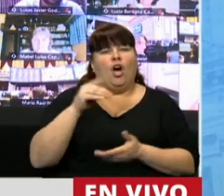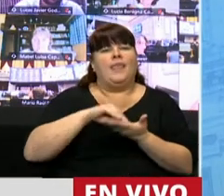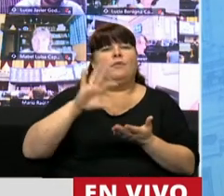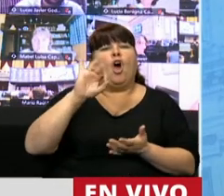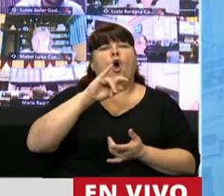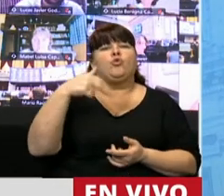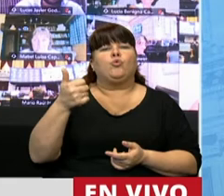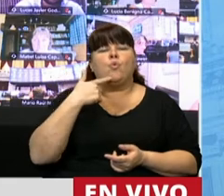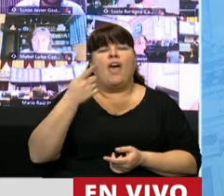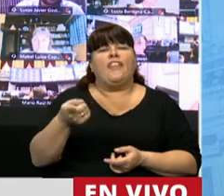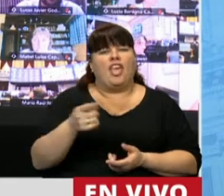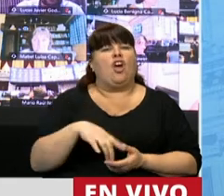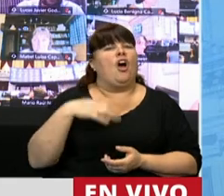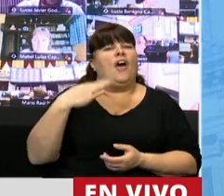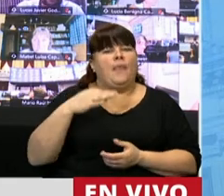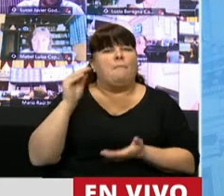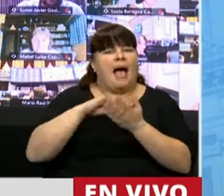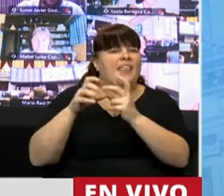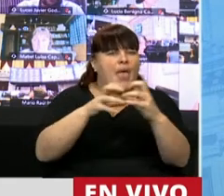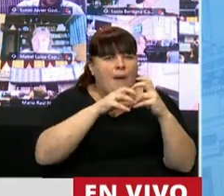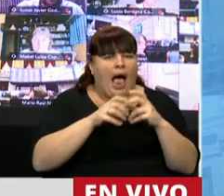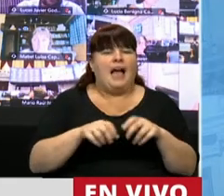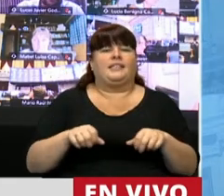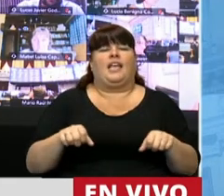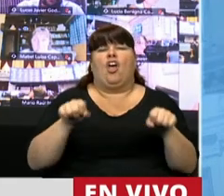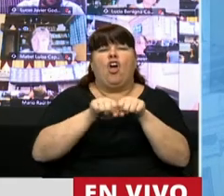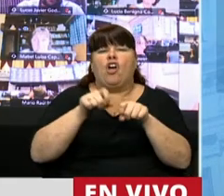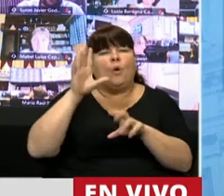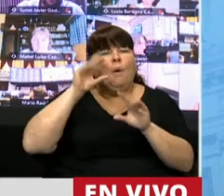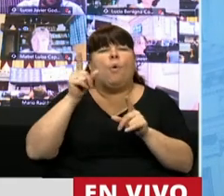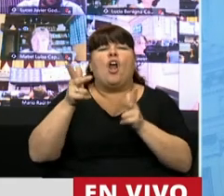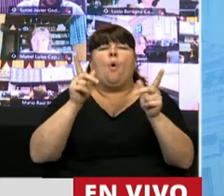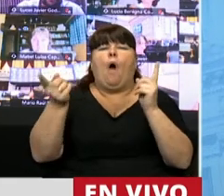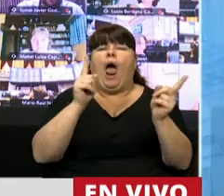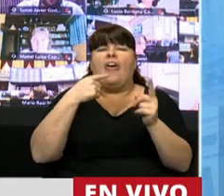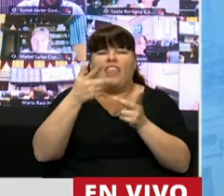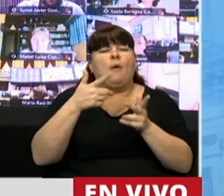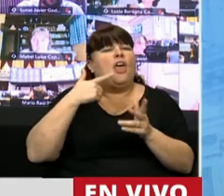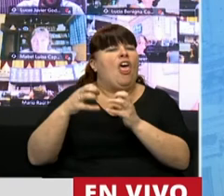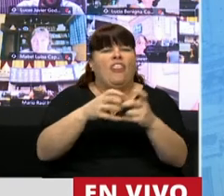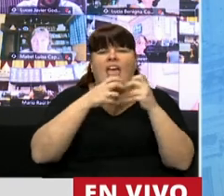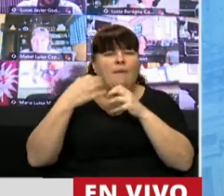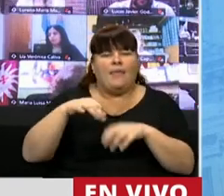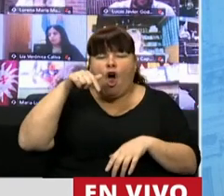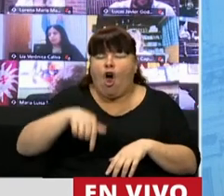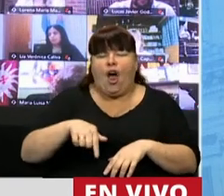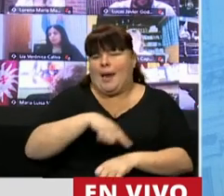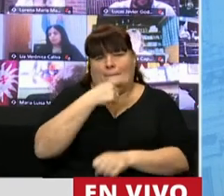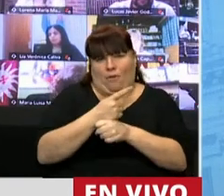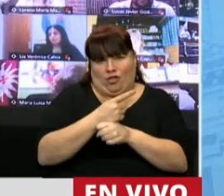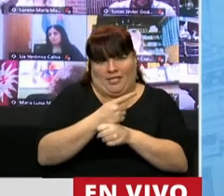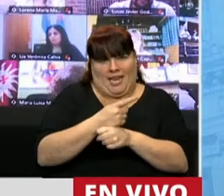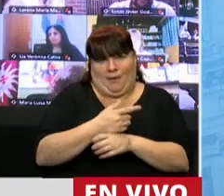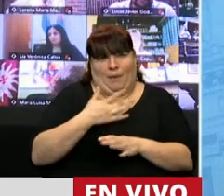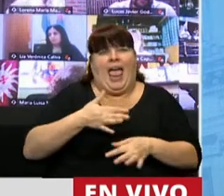Osuna dijo que nos debemos un debate con actividad humana. Ahora no me acuerdo, no recuerdo quién de las dos dijo, pero el debate hoy es imposible